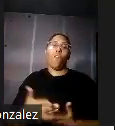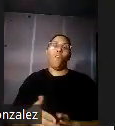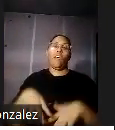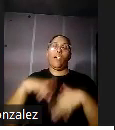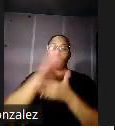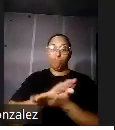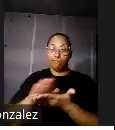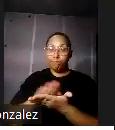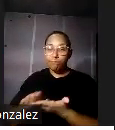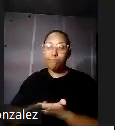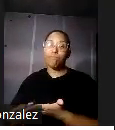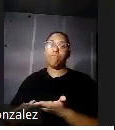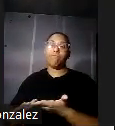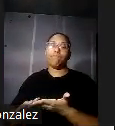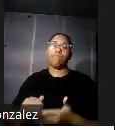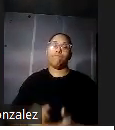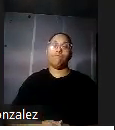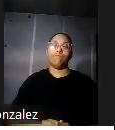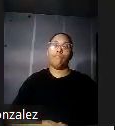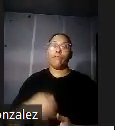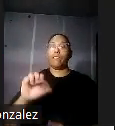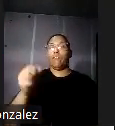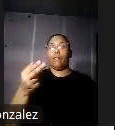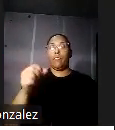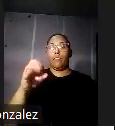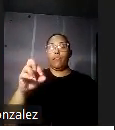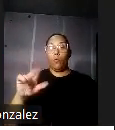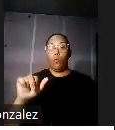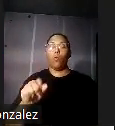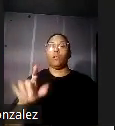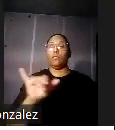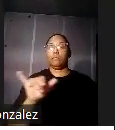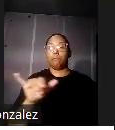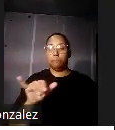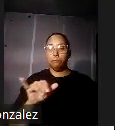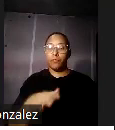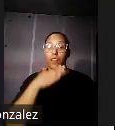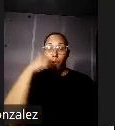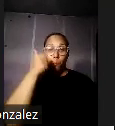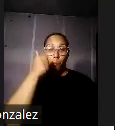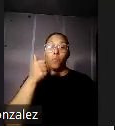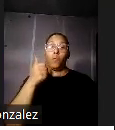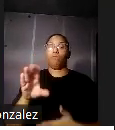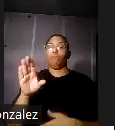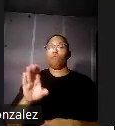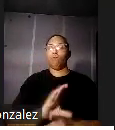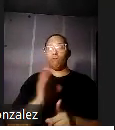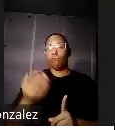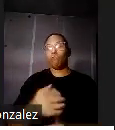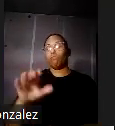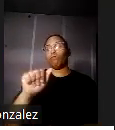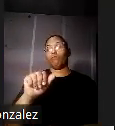otros que han sanado Ashford también encontró que la mayoría de los casos de anemia endémica que padecieron los